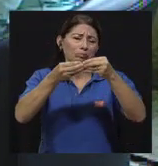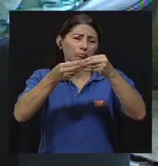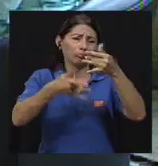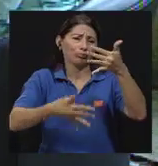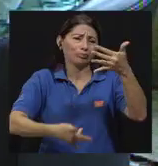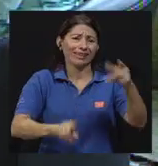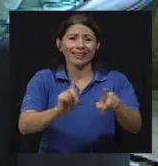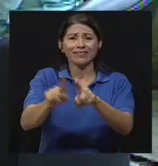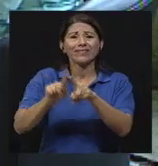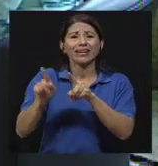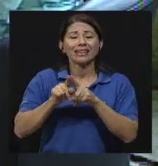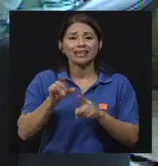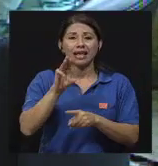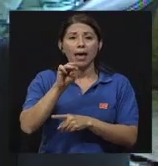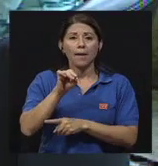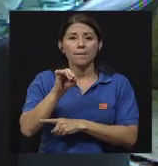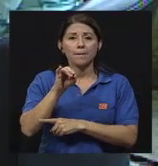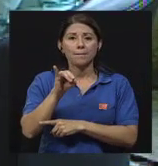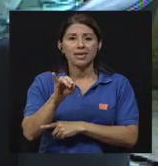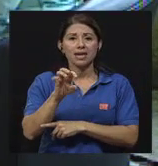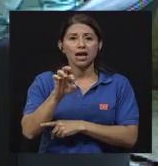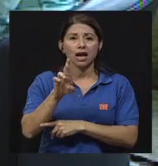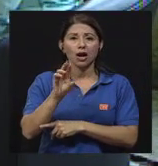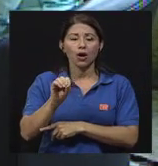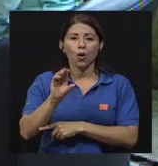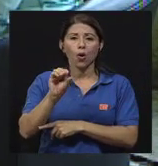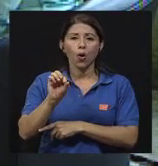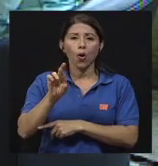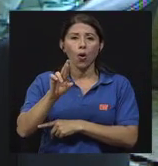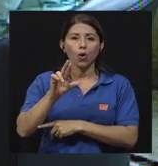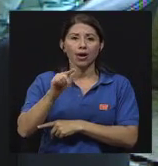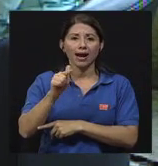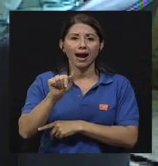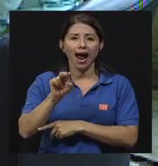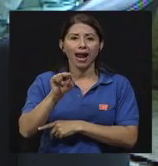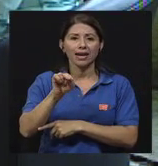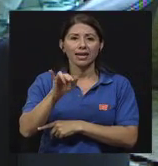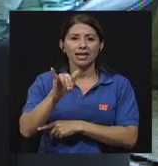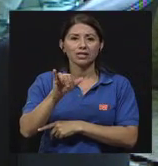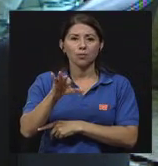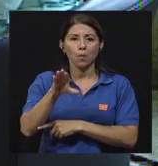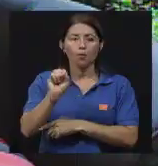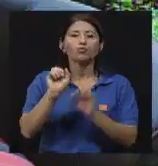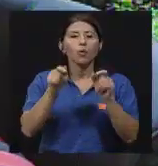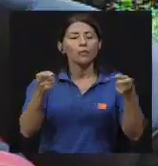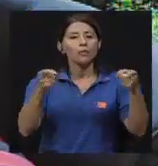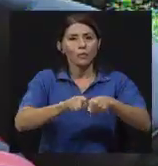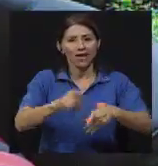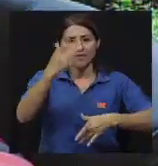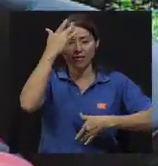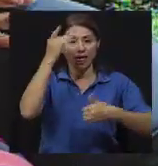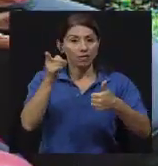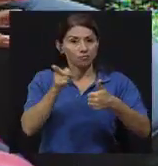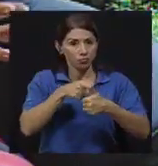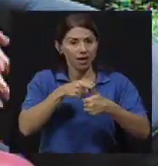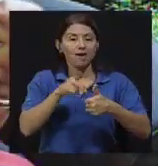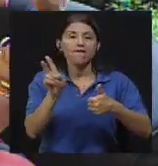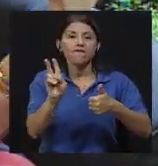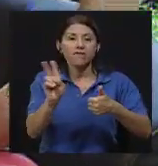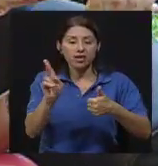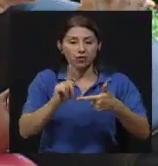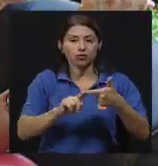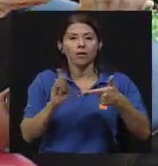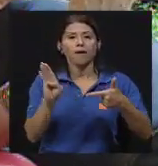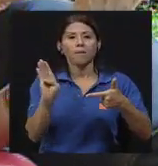cantidad de microorganismos que pueden producir enfermedad. Los podemos dividir básicamente en virus, en bacterias